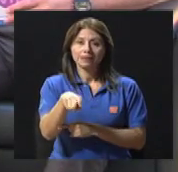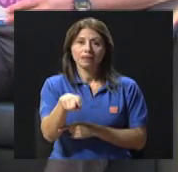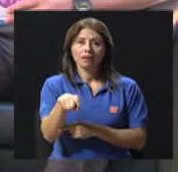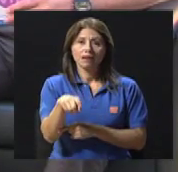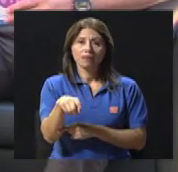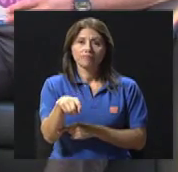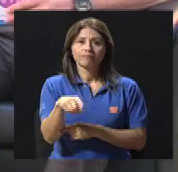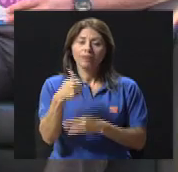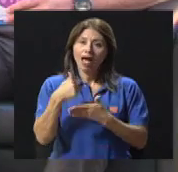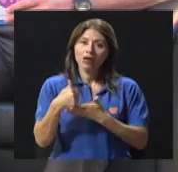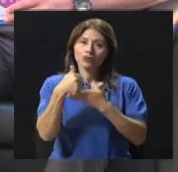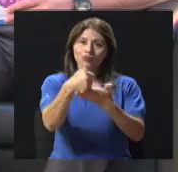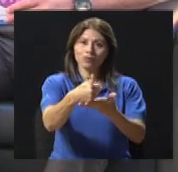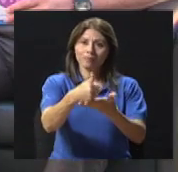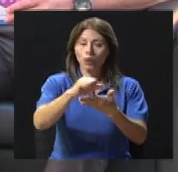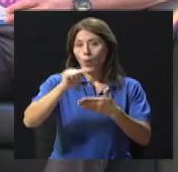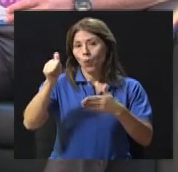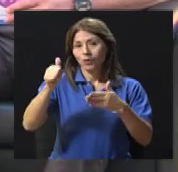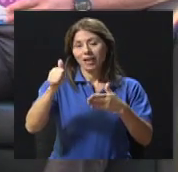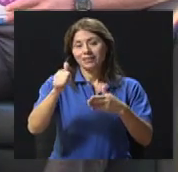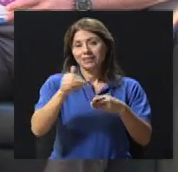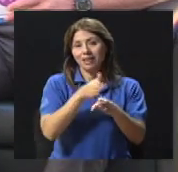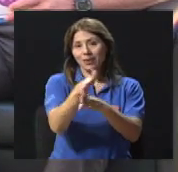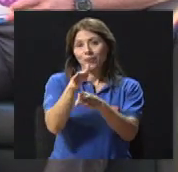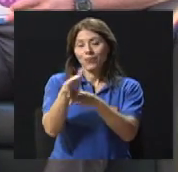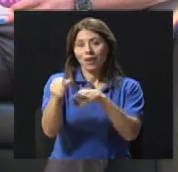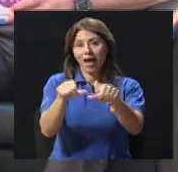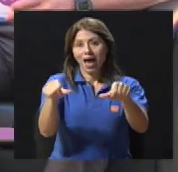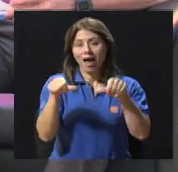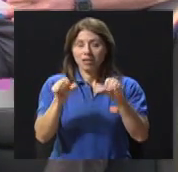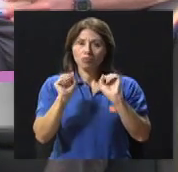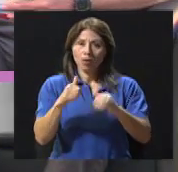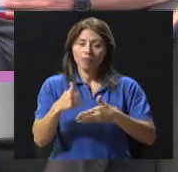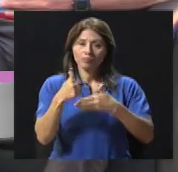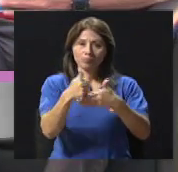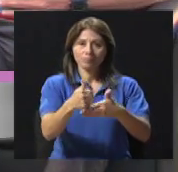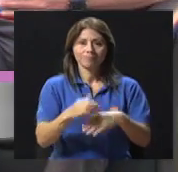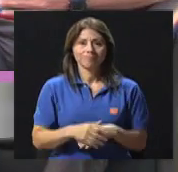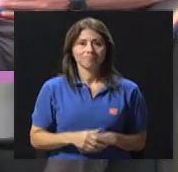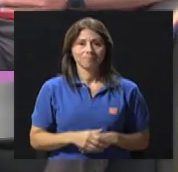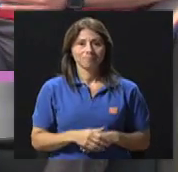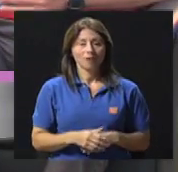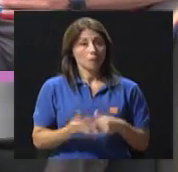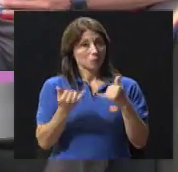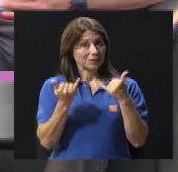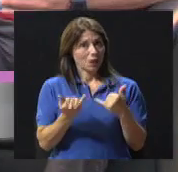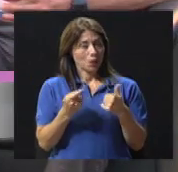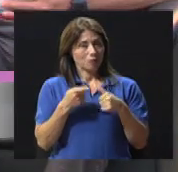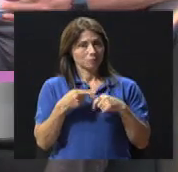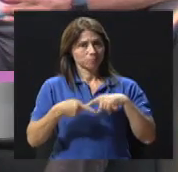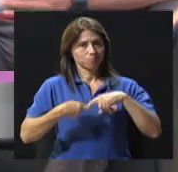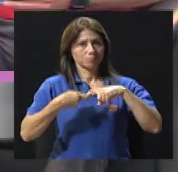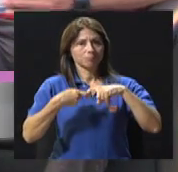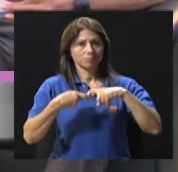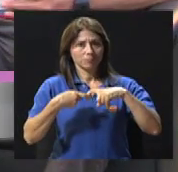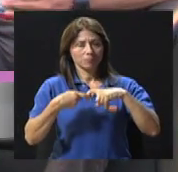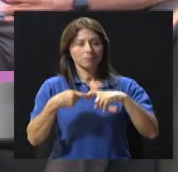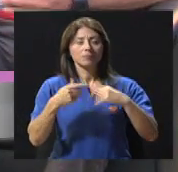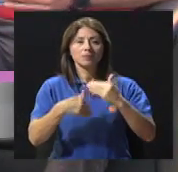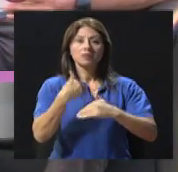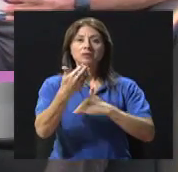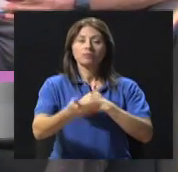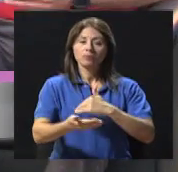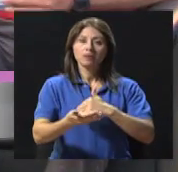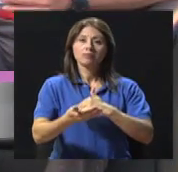ayuda de otras disciplinas. Claro. Bueno, yo creo que vamos a hacer nuestra primera pausa para